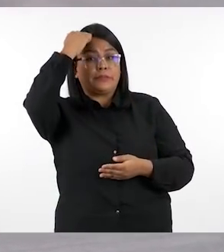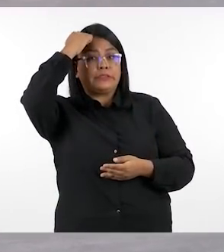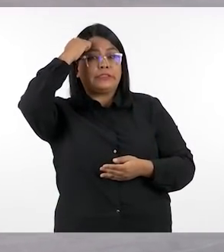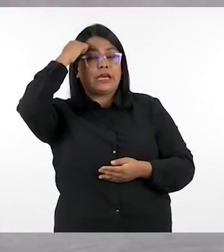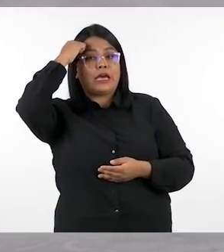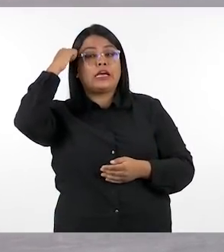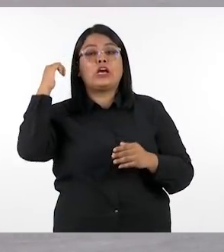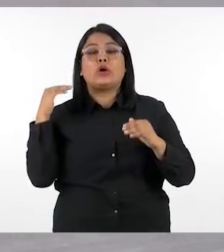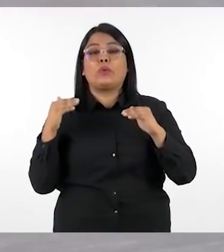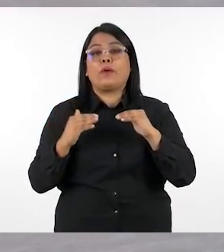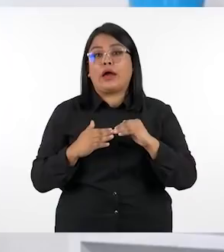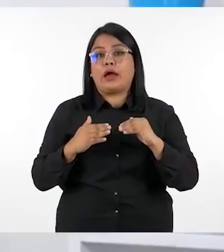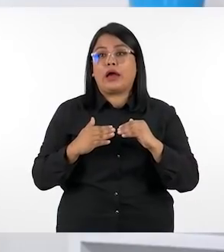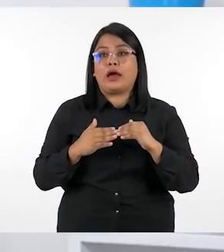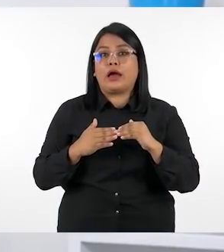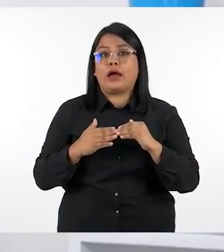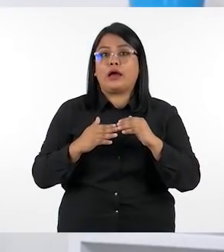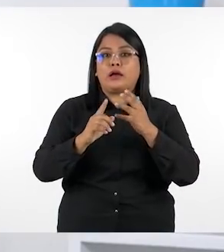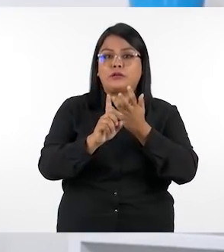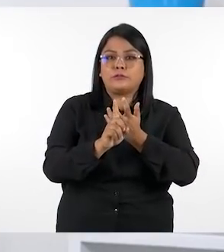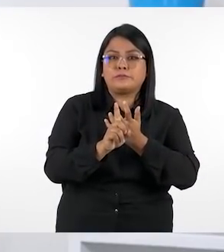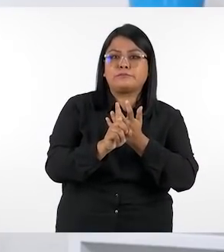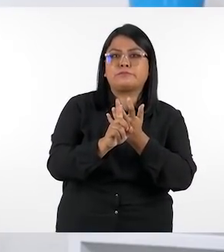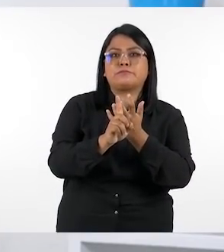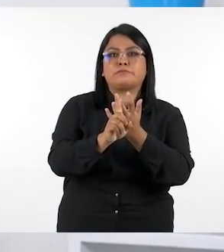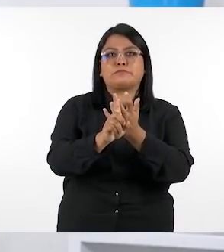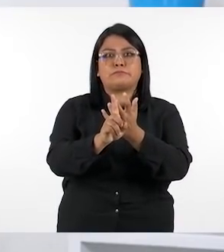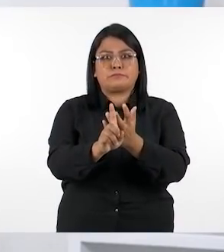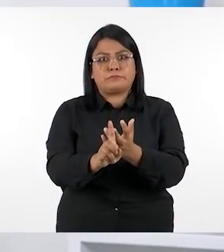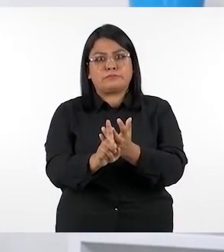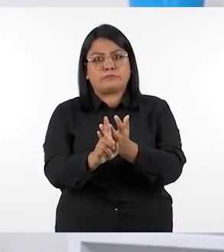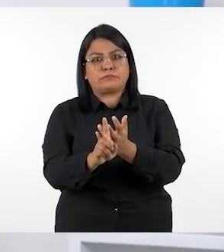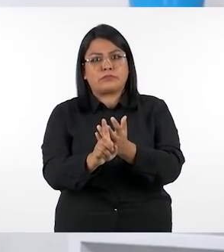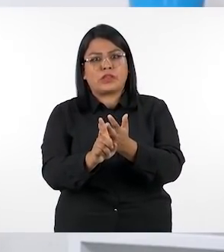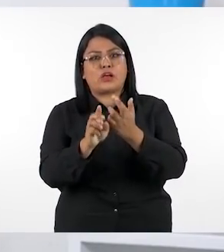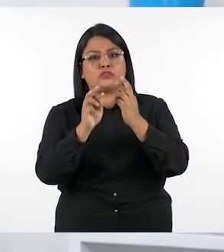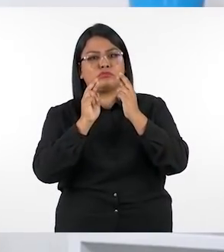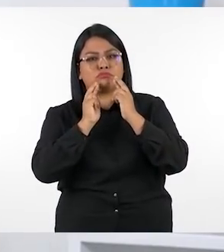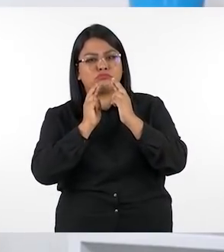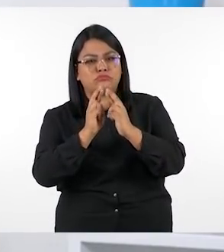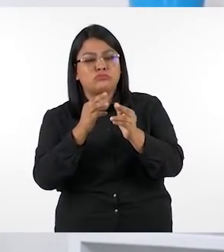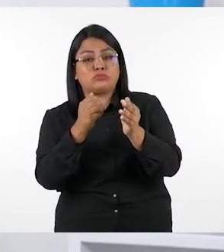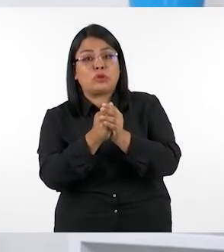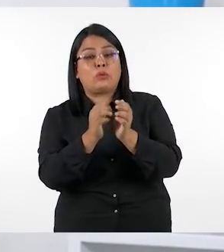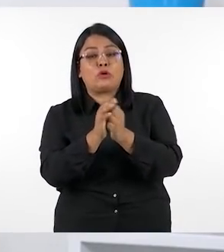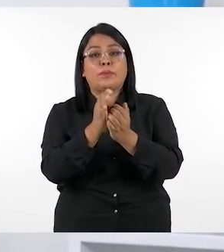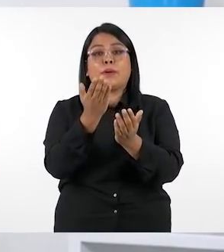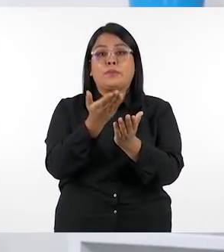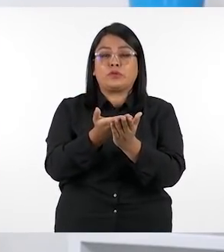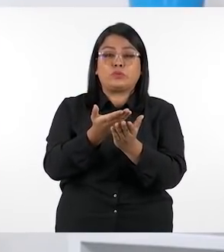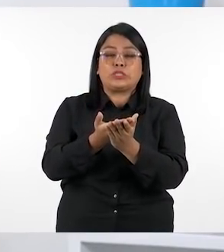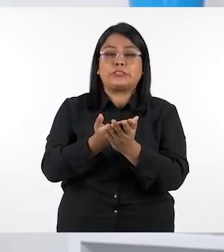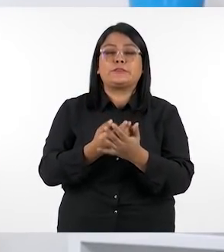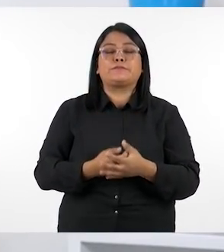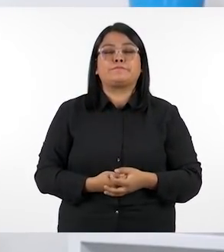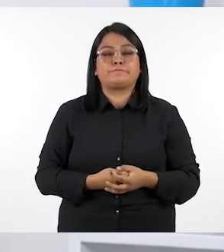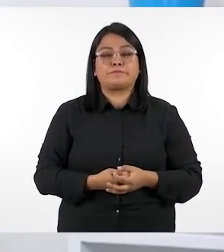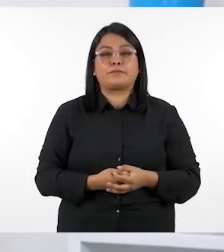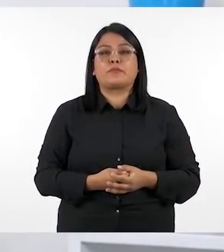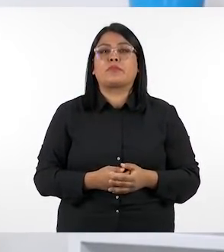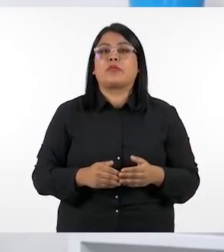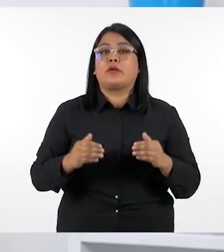aprendizaje además de eso que guíe en la búsqueda de soluciones a los problemas que se proponen